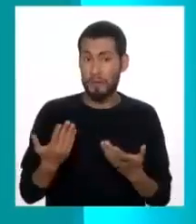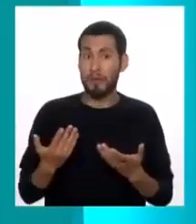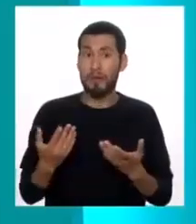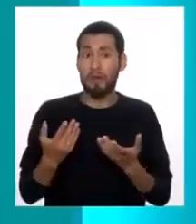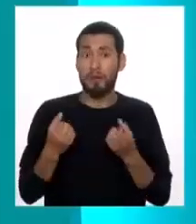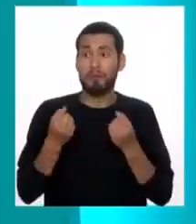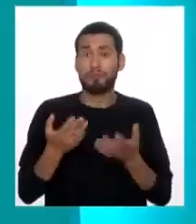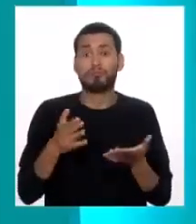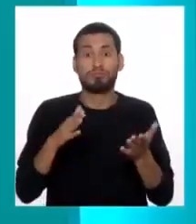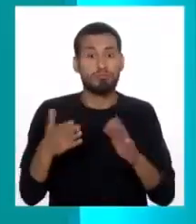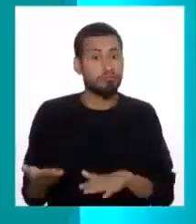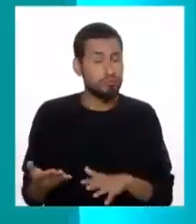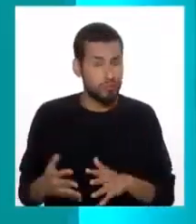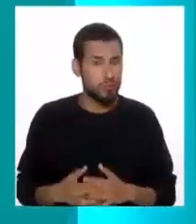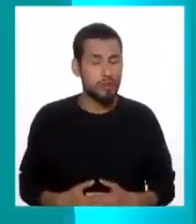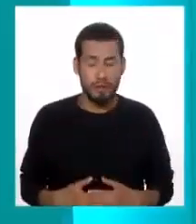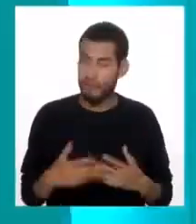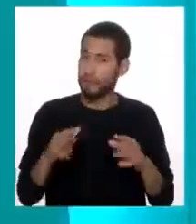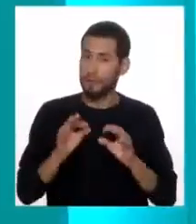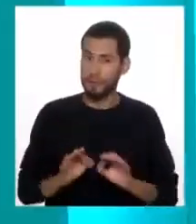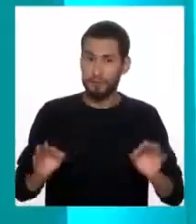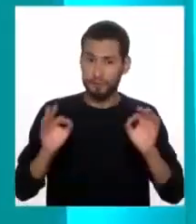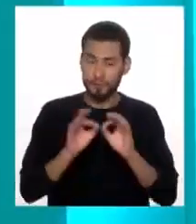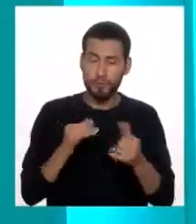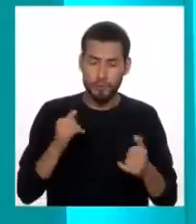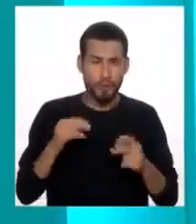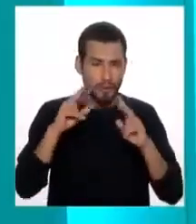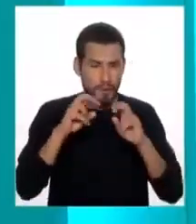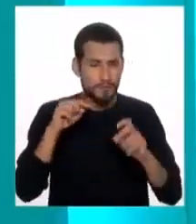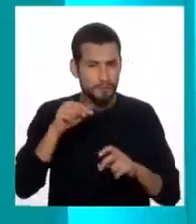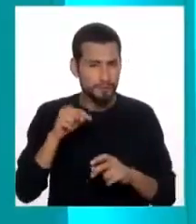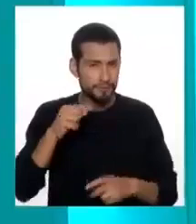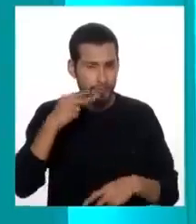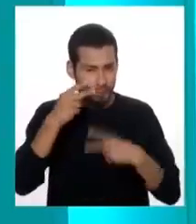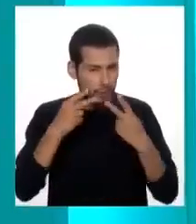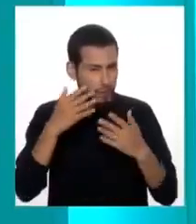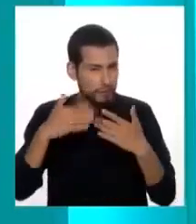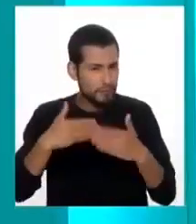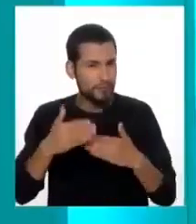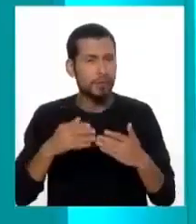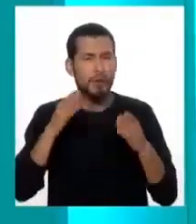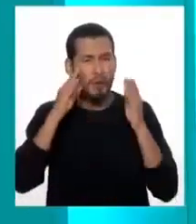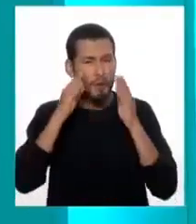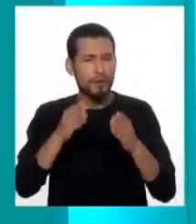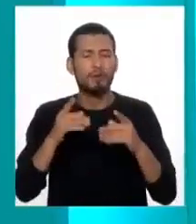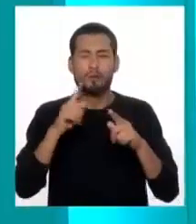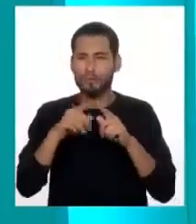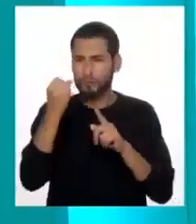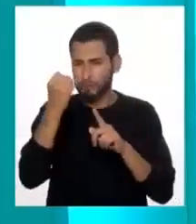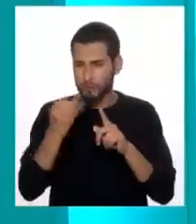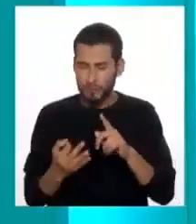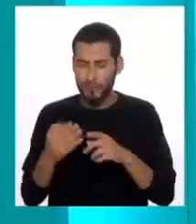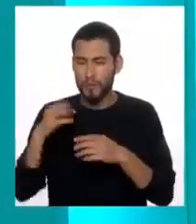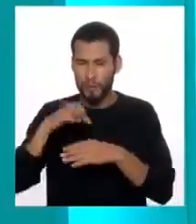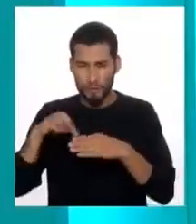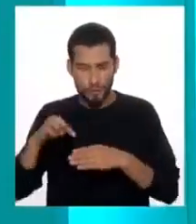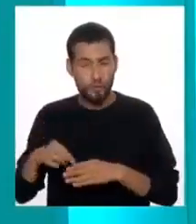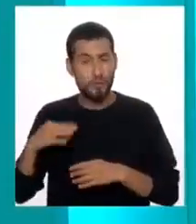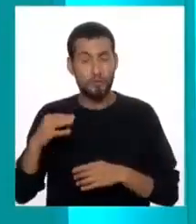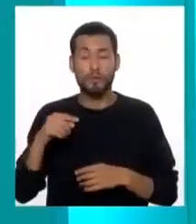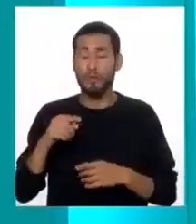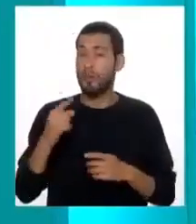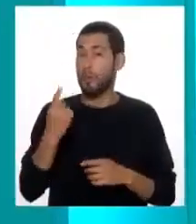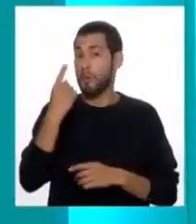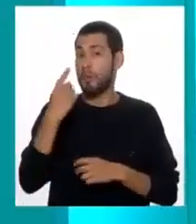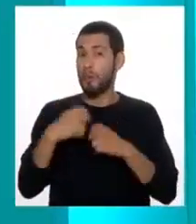ser letal. Y es tremendamente importante y hablaremos acerca de eso, siempre con un enfoque multidisciplinario, porque acá estamos hablando más de un